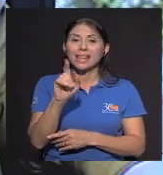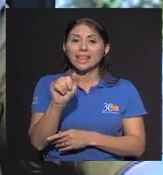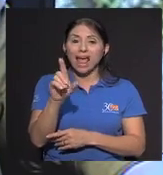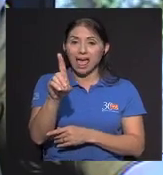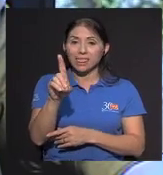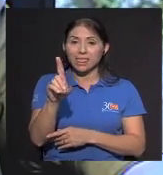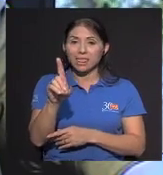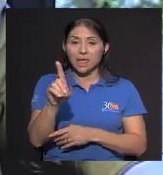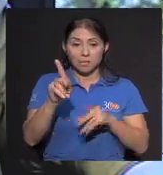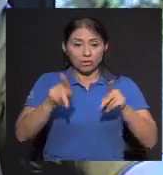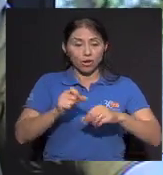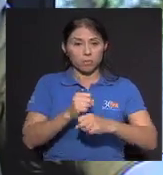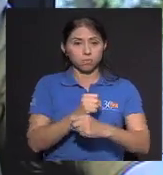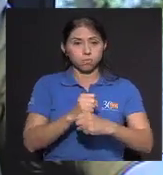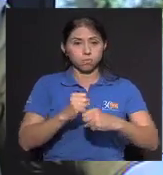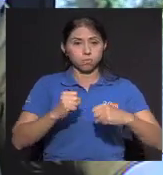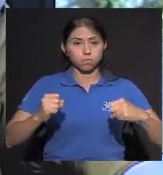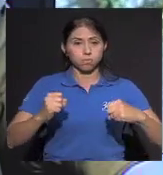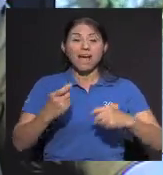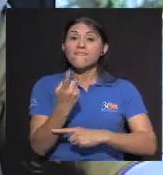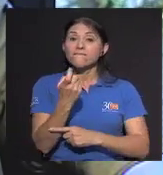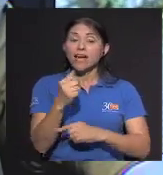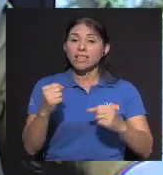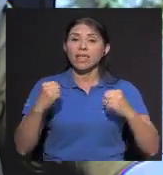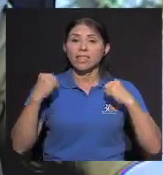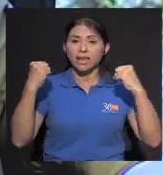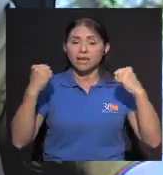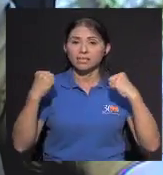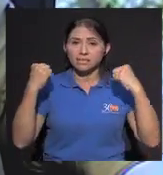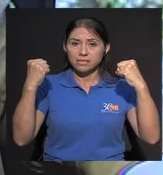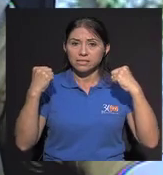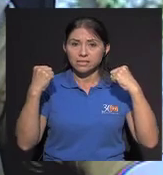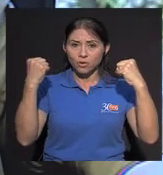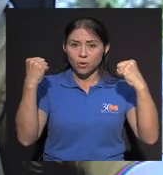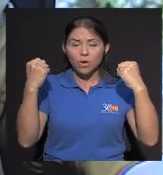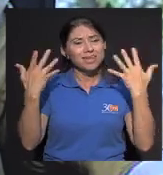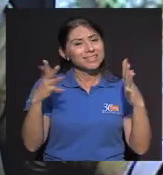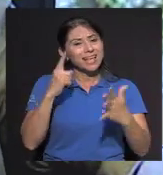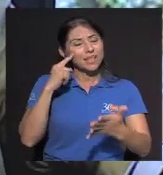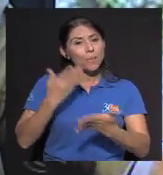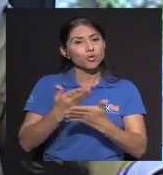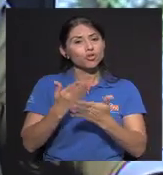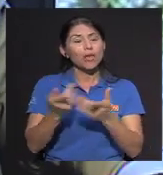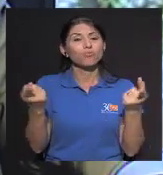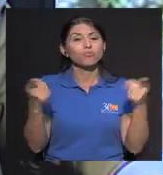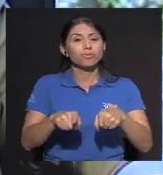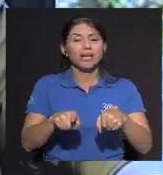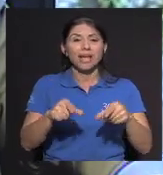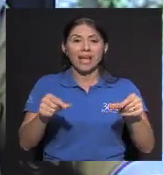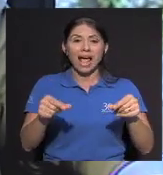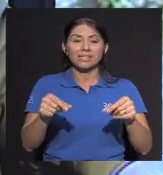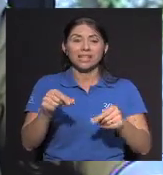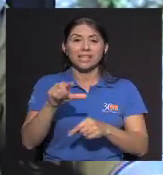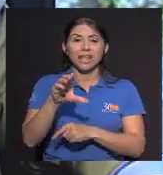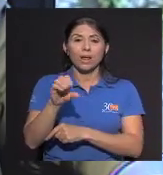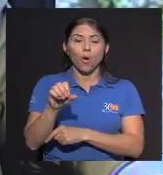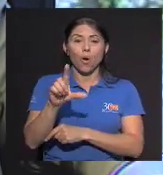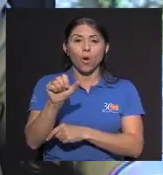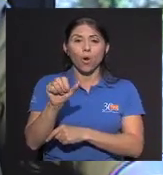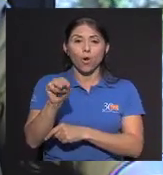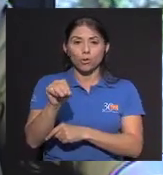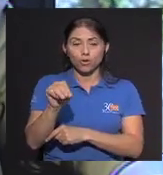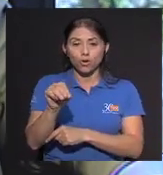Junto con La falta de ejercicio Van a Se ha demostrado Que producen Cáncer de colon